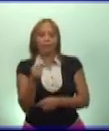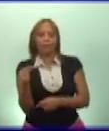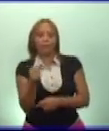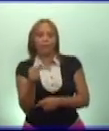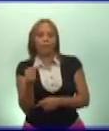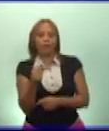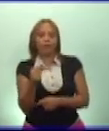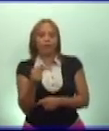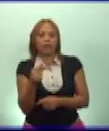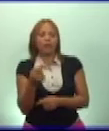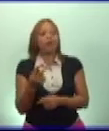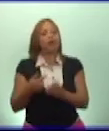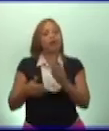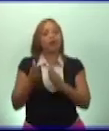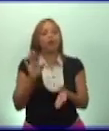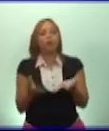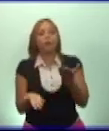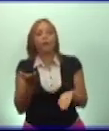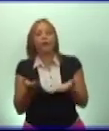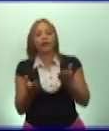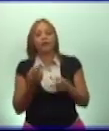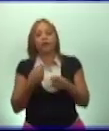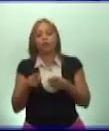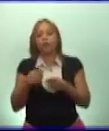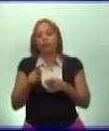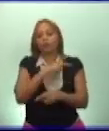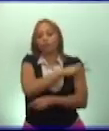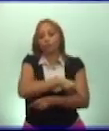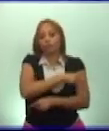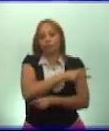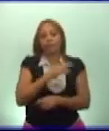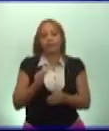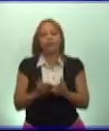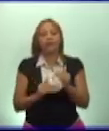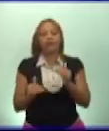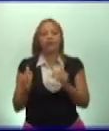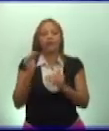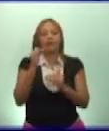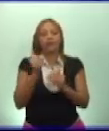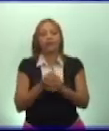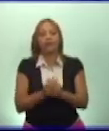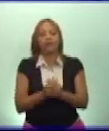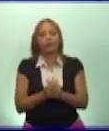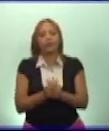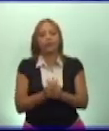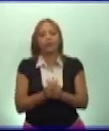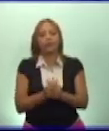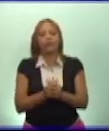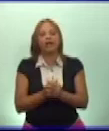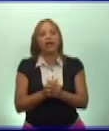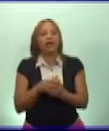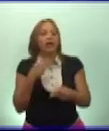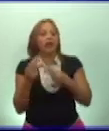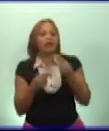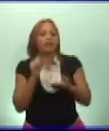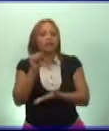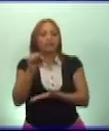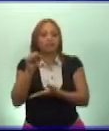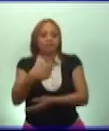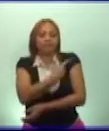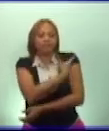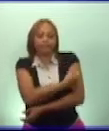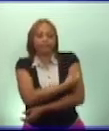a la de muchos países desarrollados. Realiza sistemáticamente campañas de vacunación para